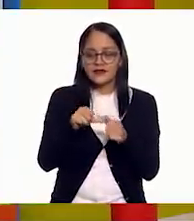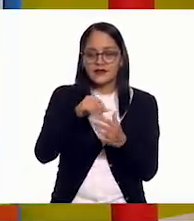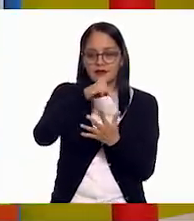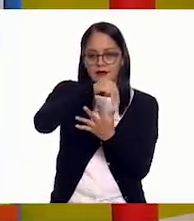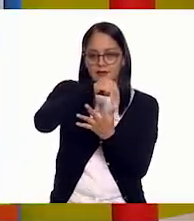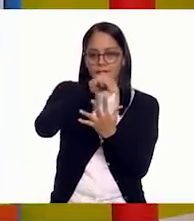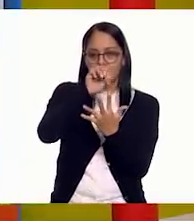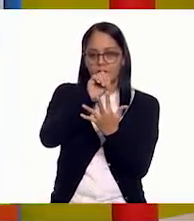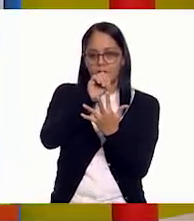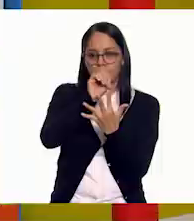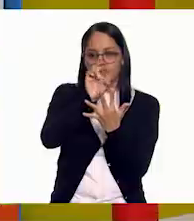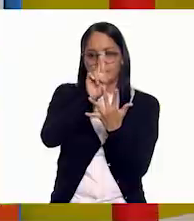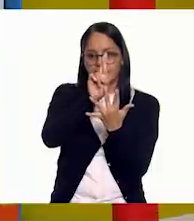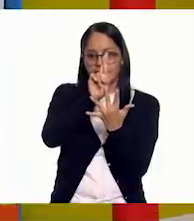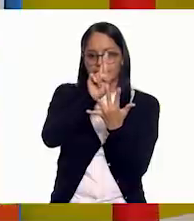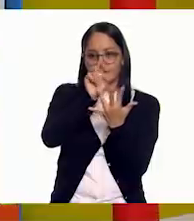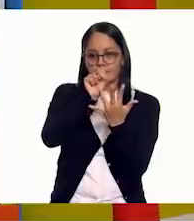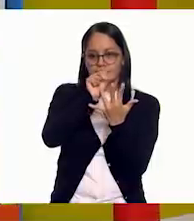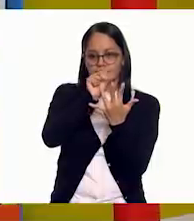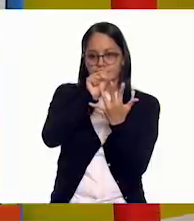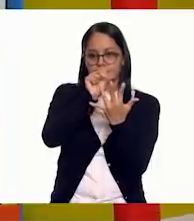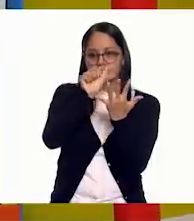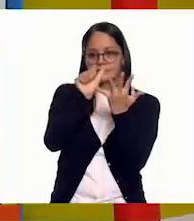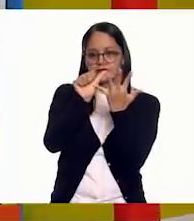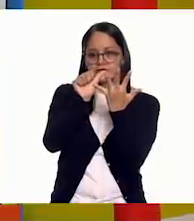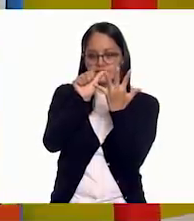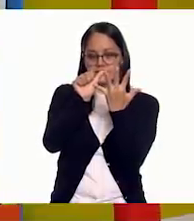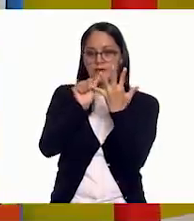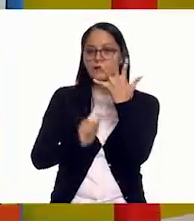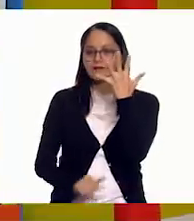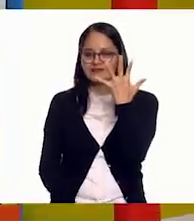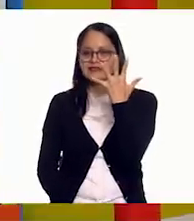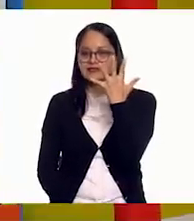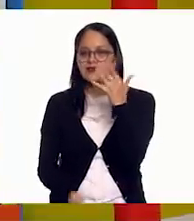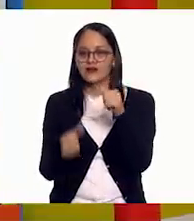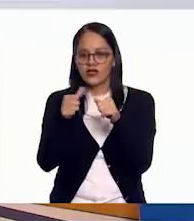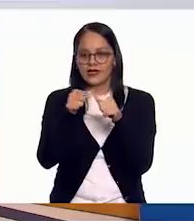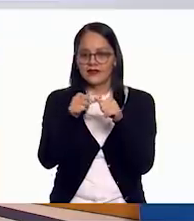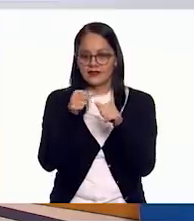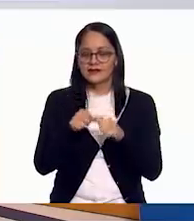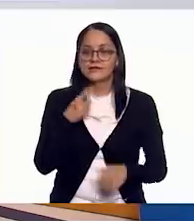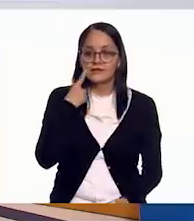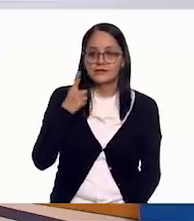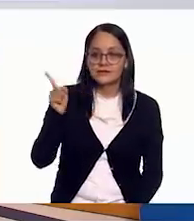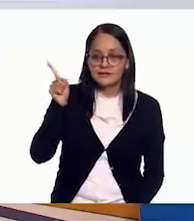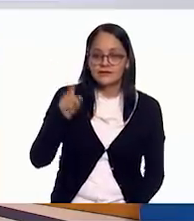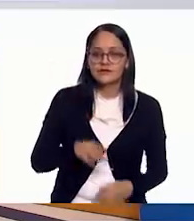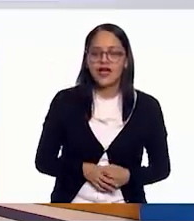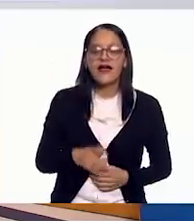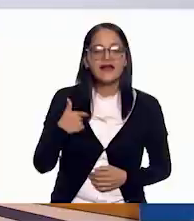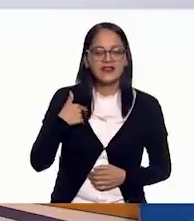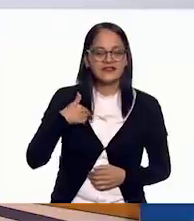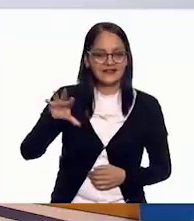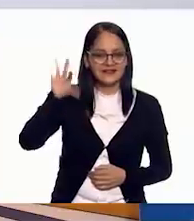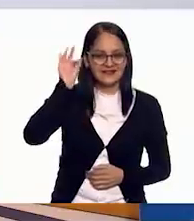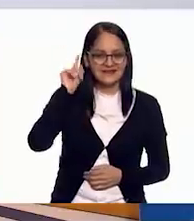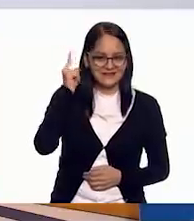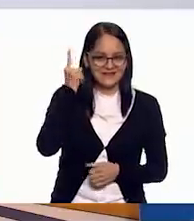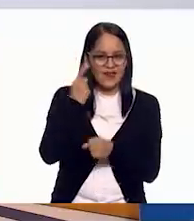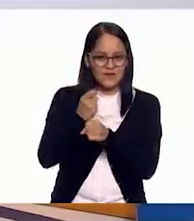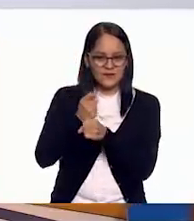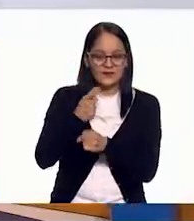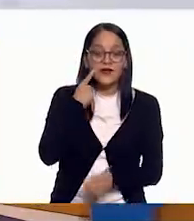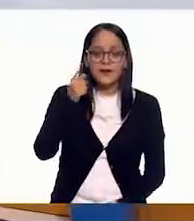Ajá. M, O, R, S, A. Mor. S. Yo ya encontré la primera. A ver,